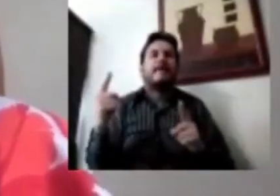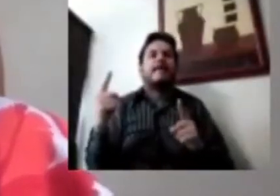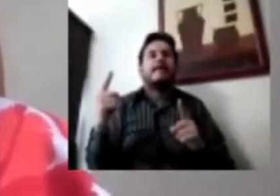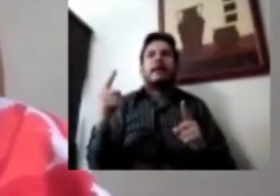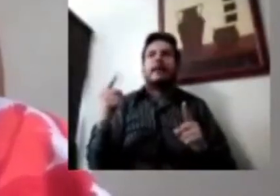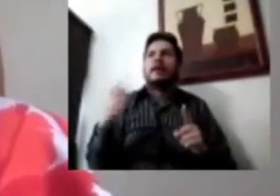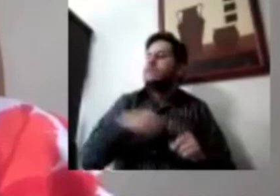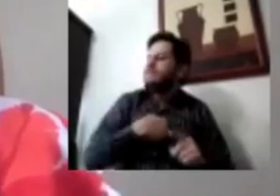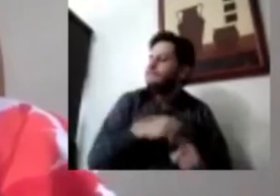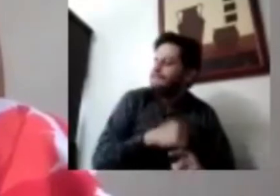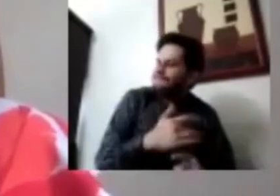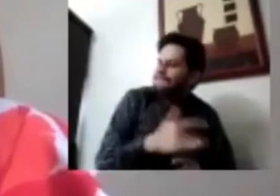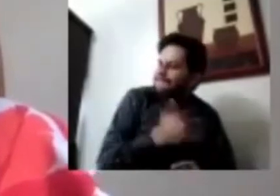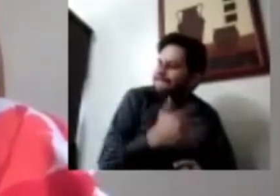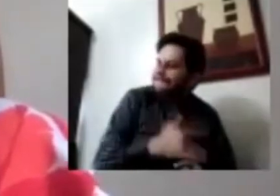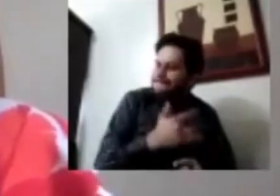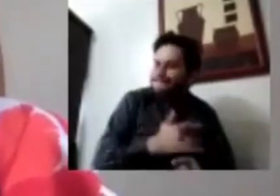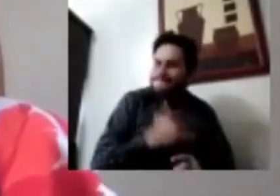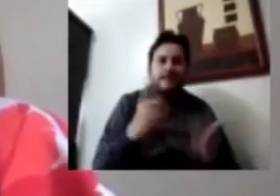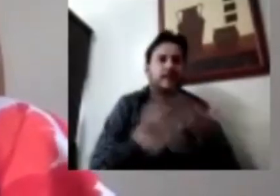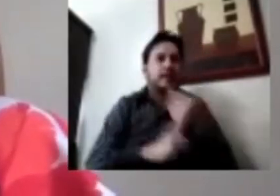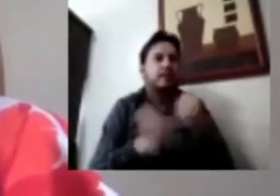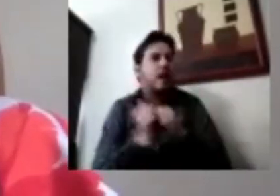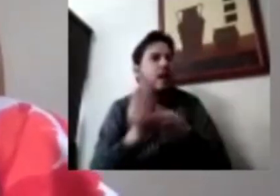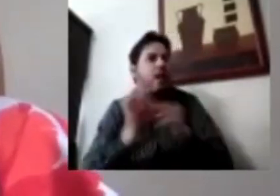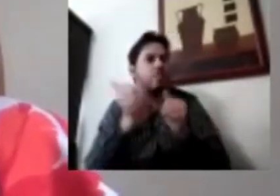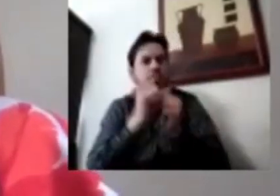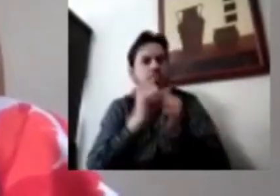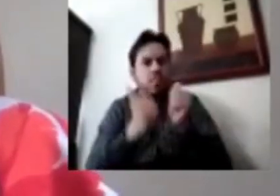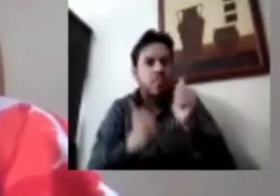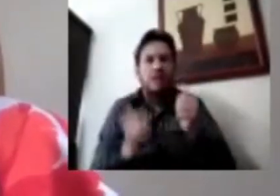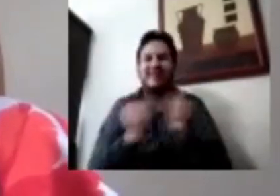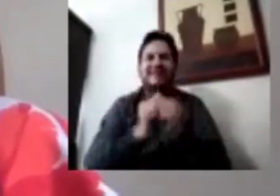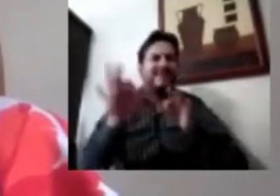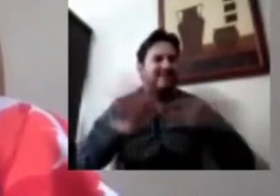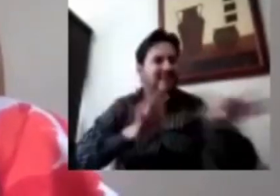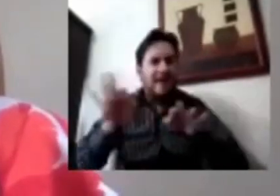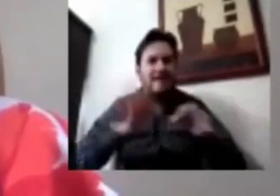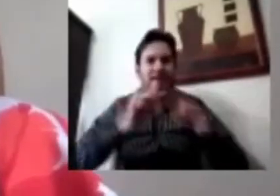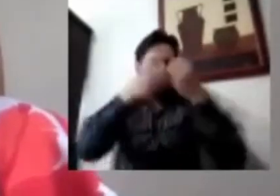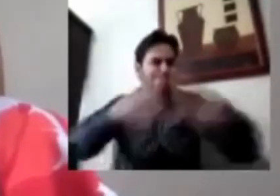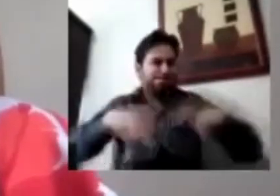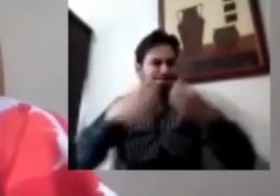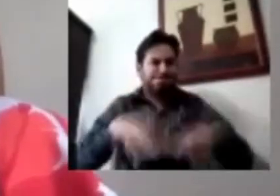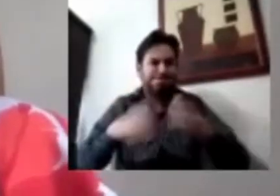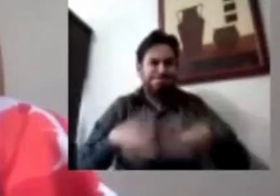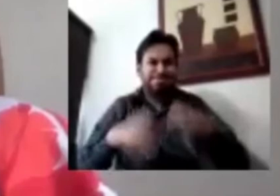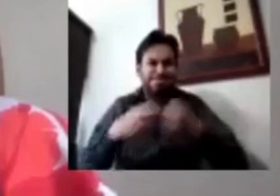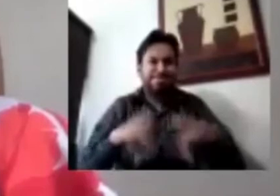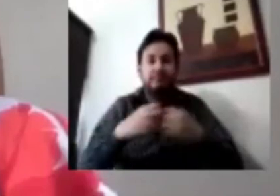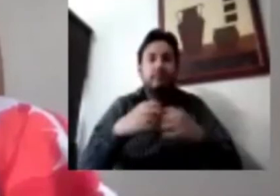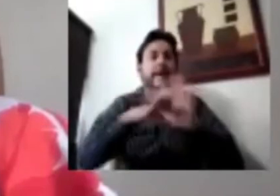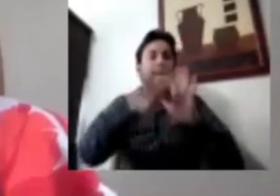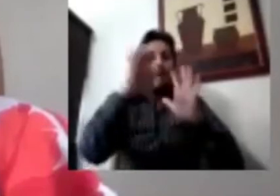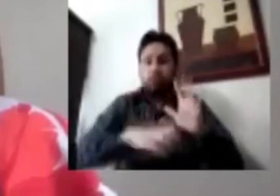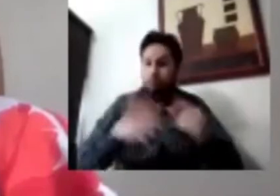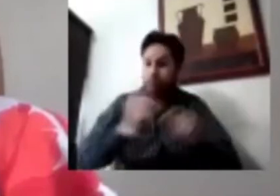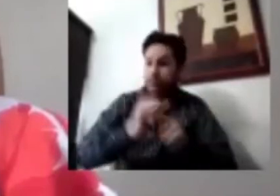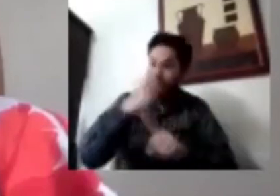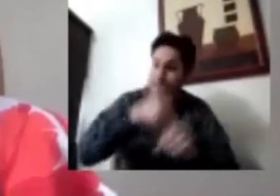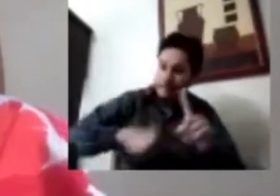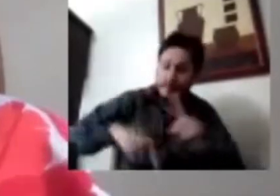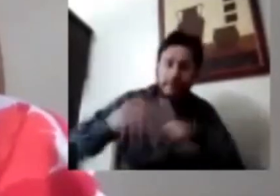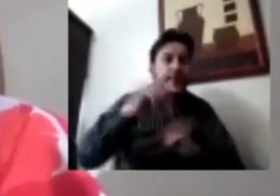básicamente qué le ha pasado al desempleo. Nosotros estamos incorporando en estas cifras que les voy a dar, no solo la parte de